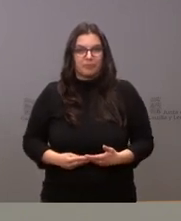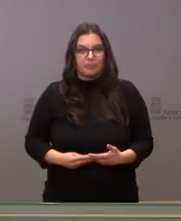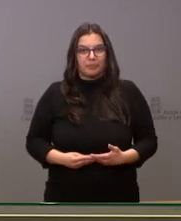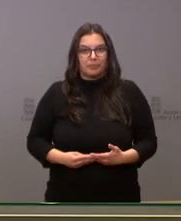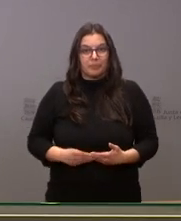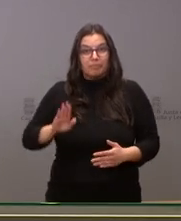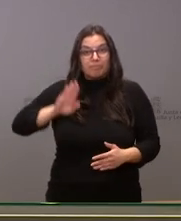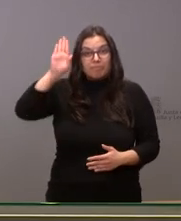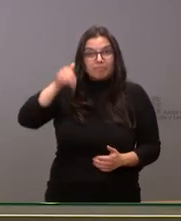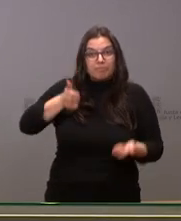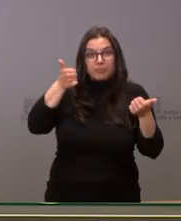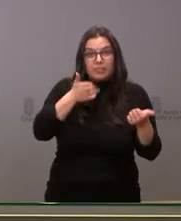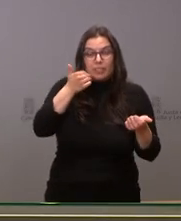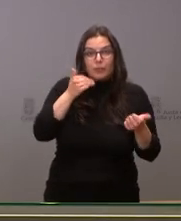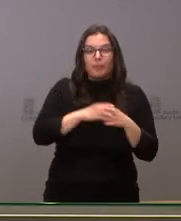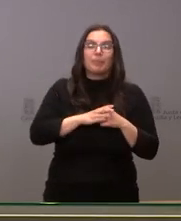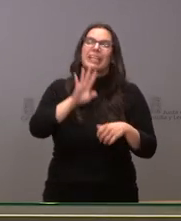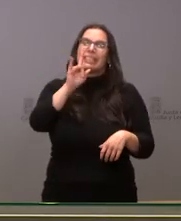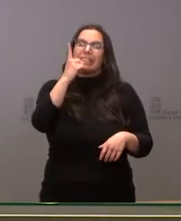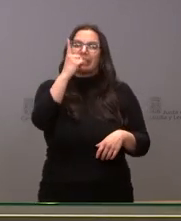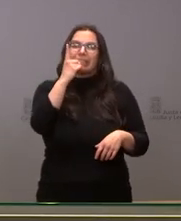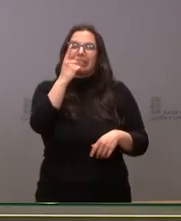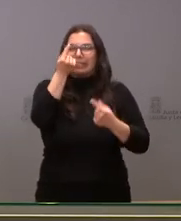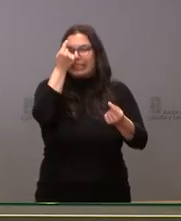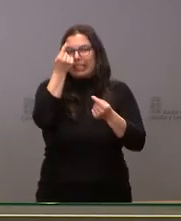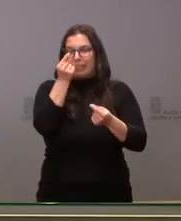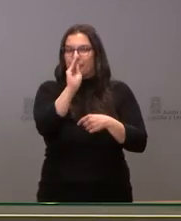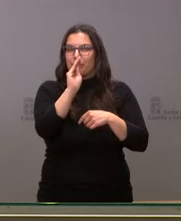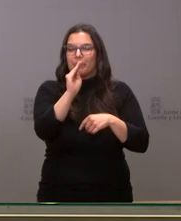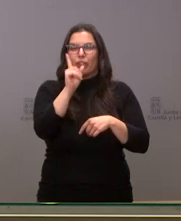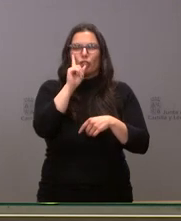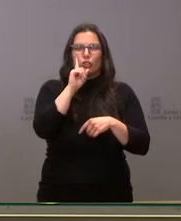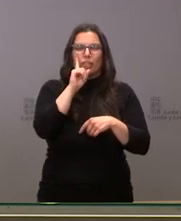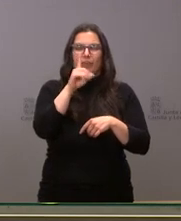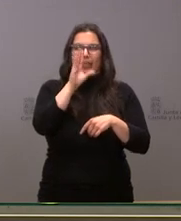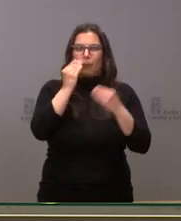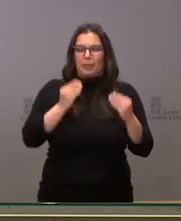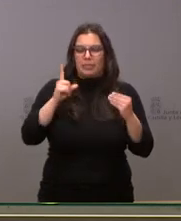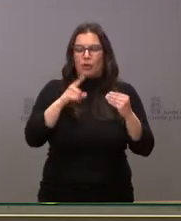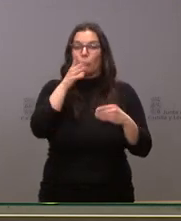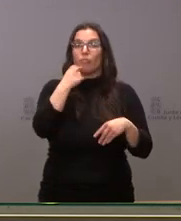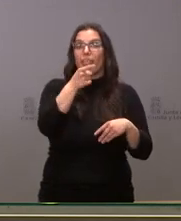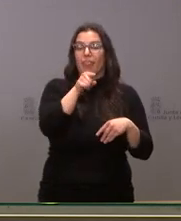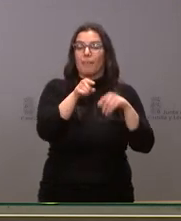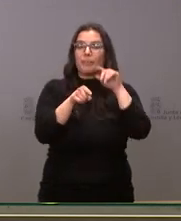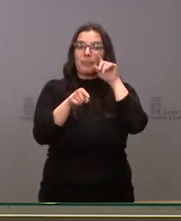¿tenemos alguna pregunta más? Sí, consejero un matiz es que no sé si lo he entendido bien porque dice que cuando